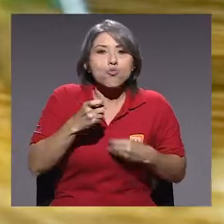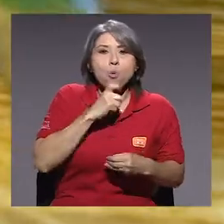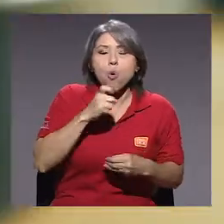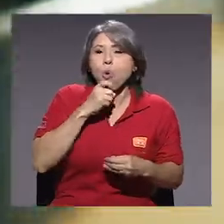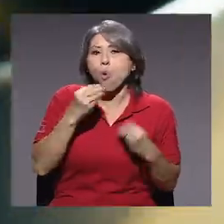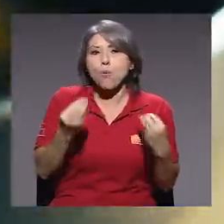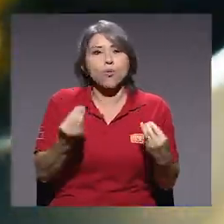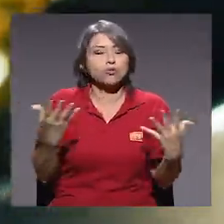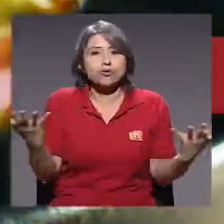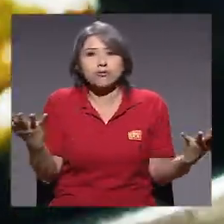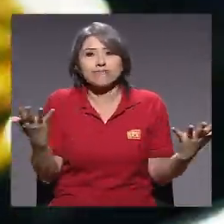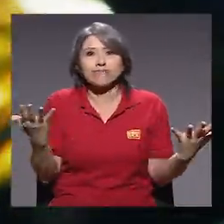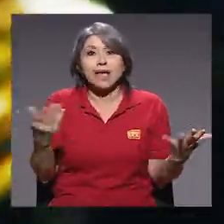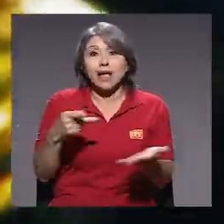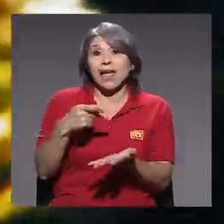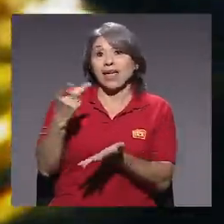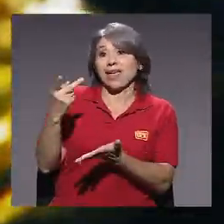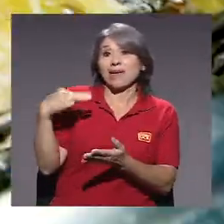complican mucho.